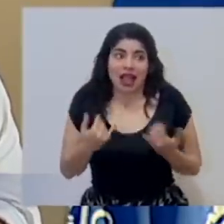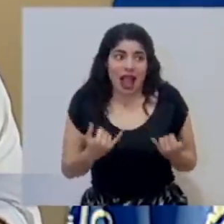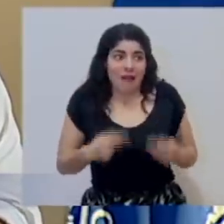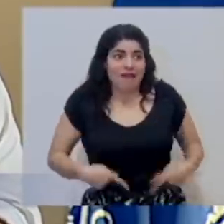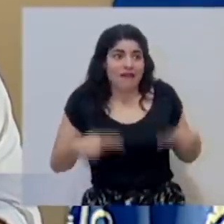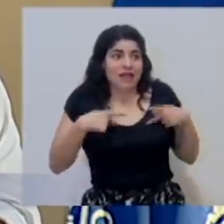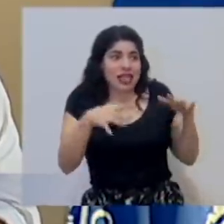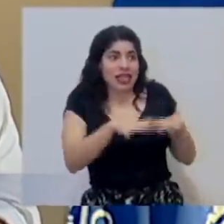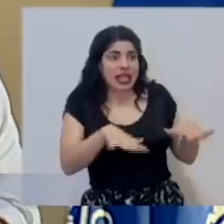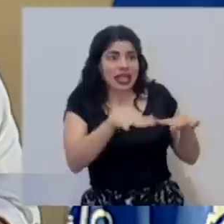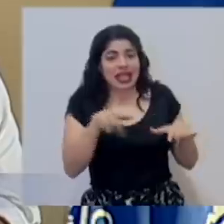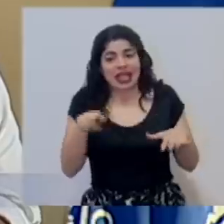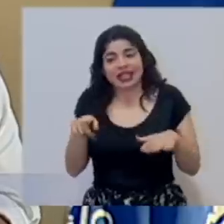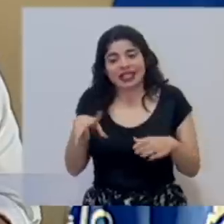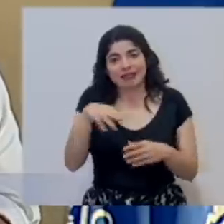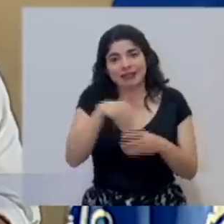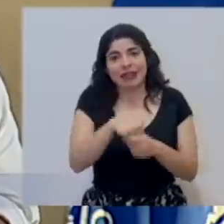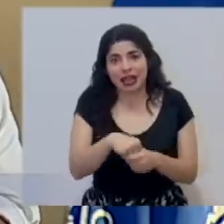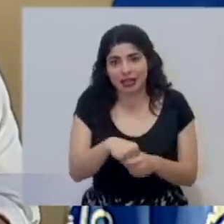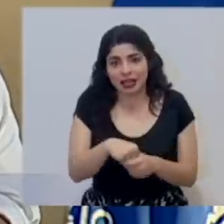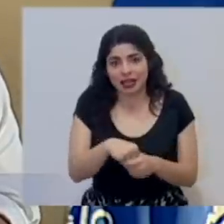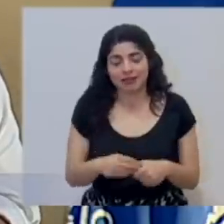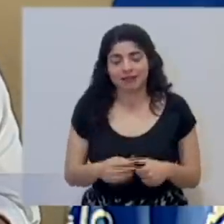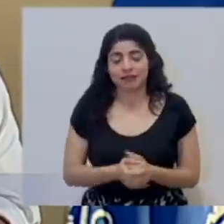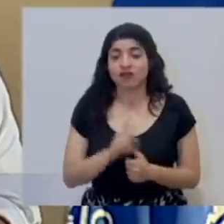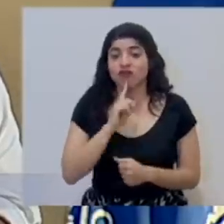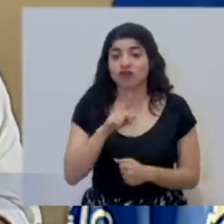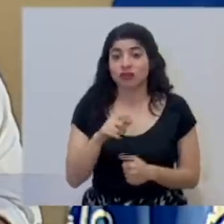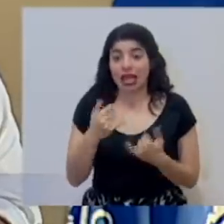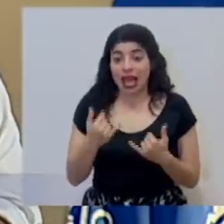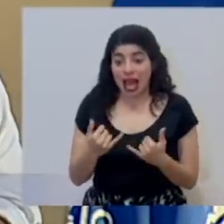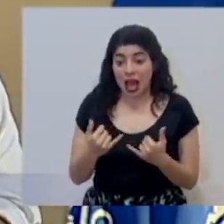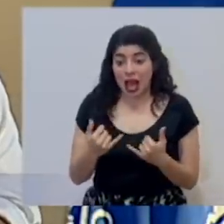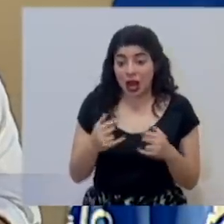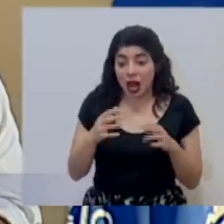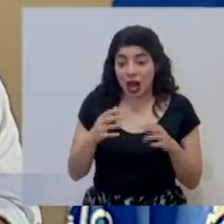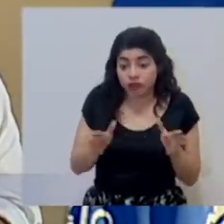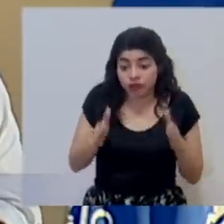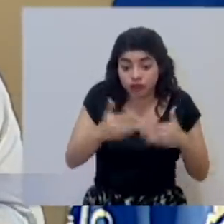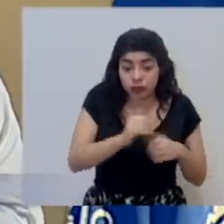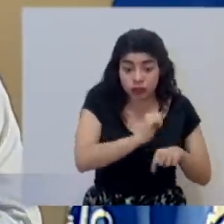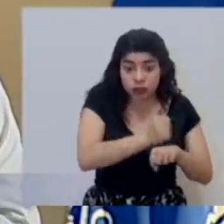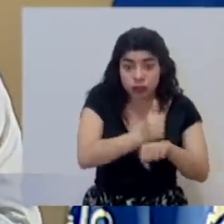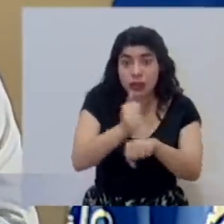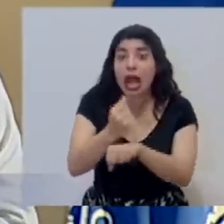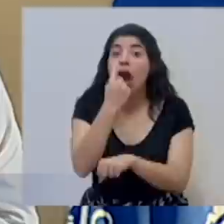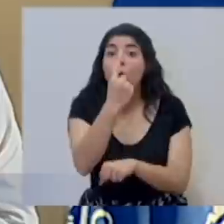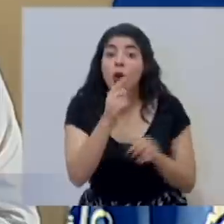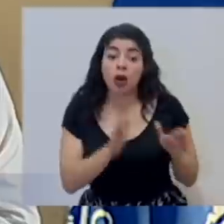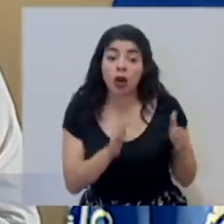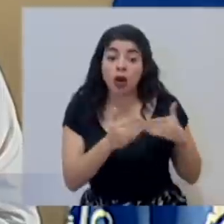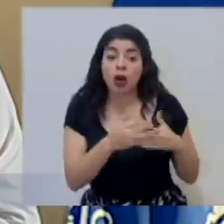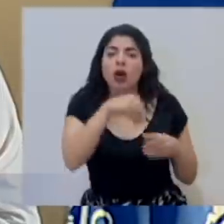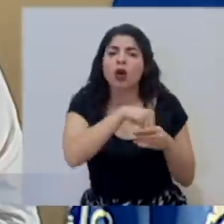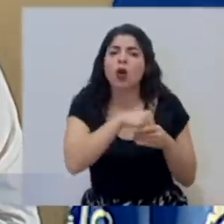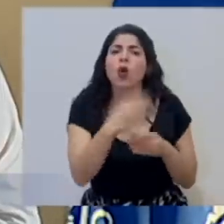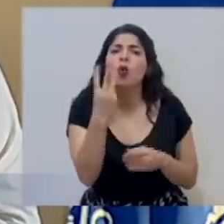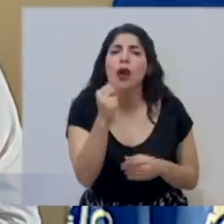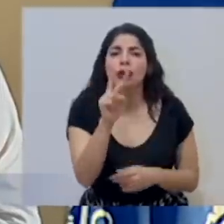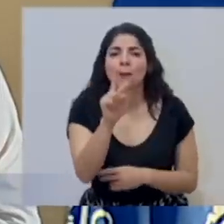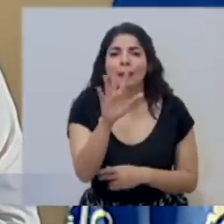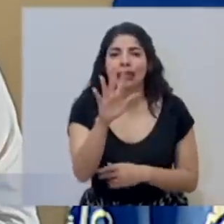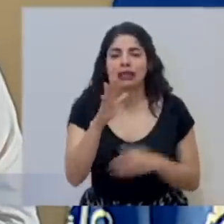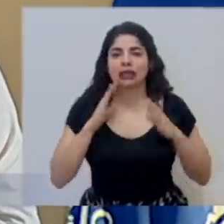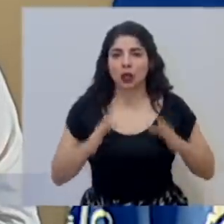vida que estamos viviendo en estos momentos. De hecho, con esta capacidad de contenedores, esperamos, cada contenedor tiene la capacidad de